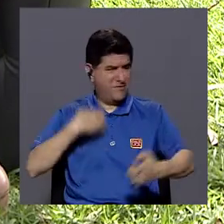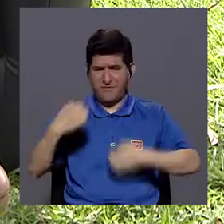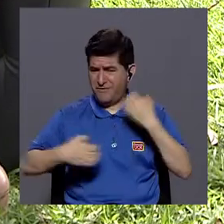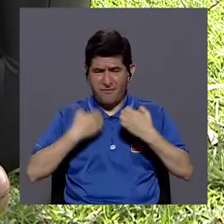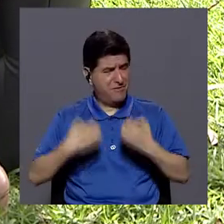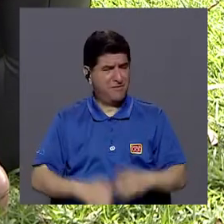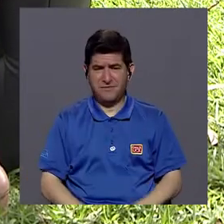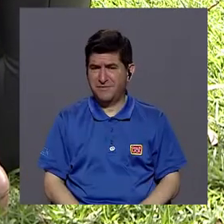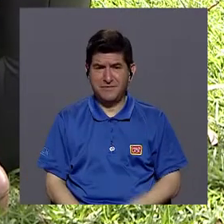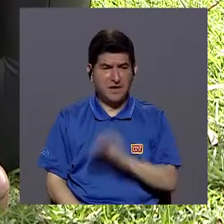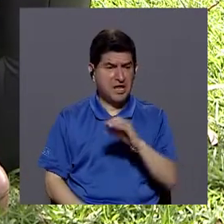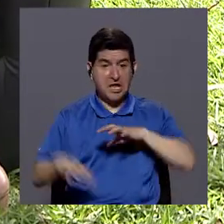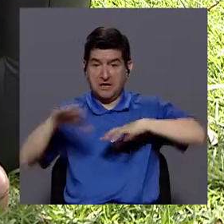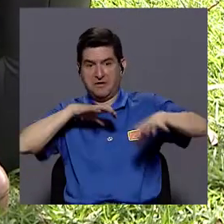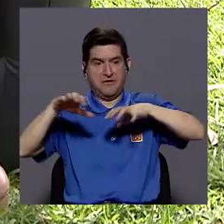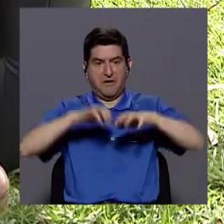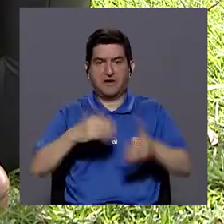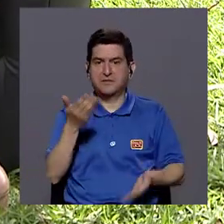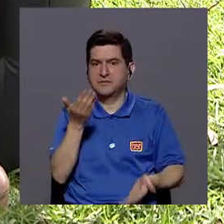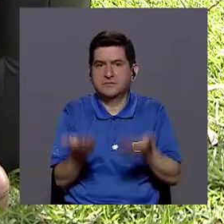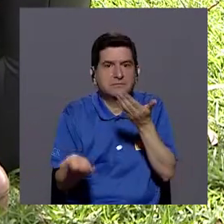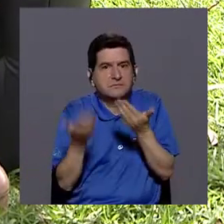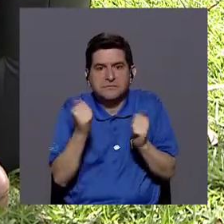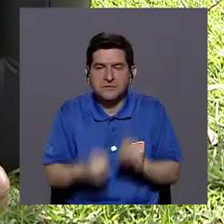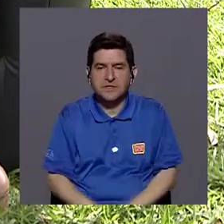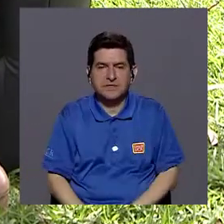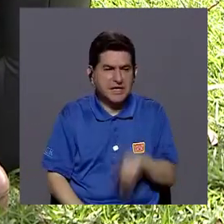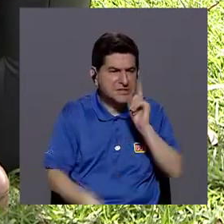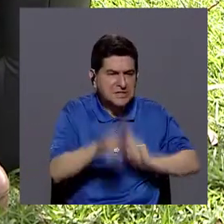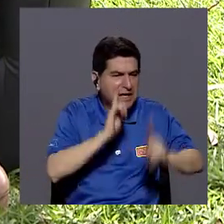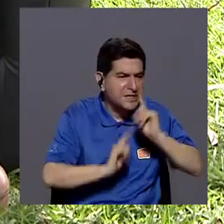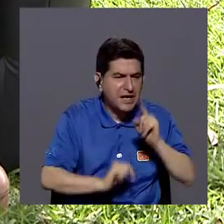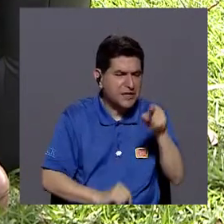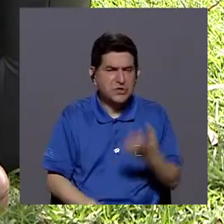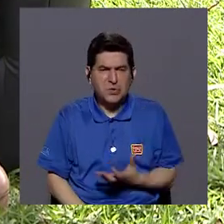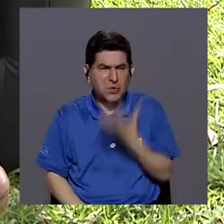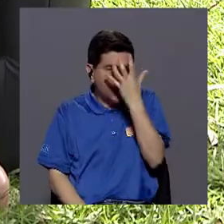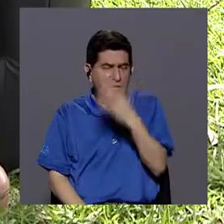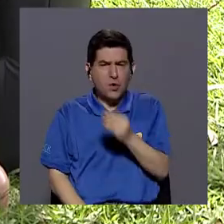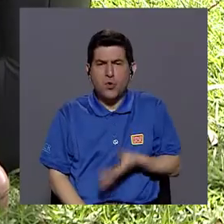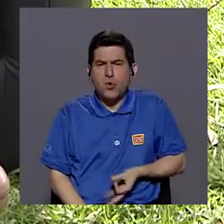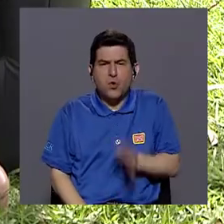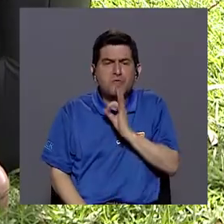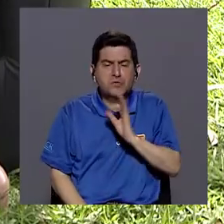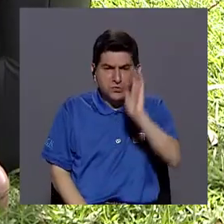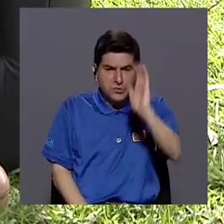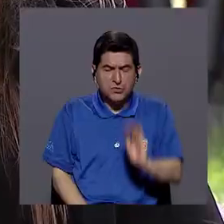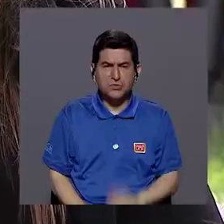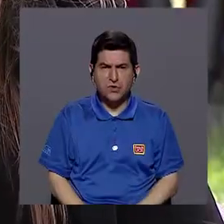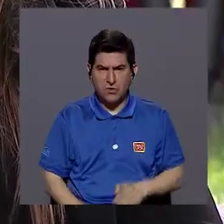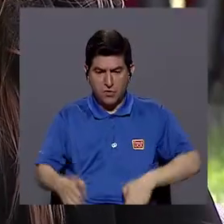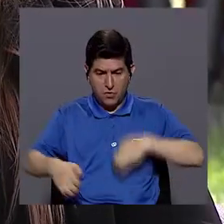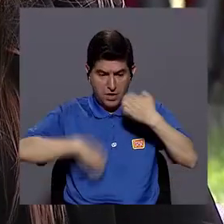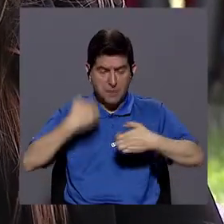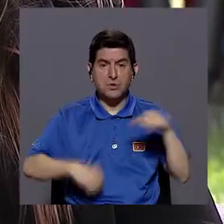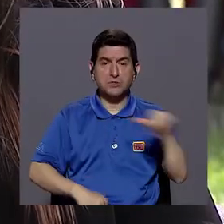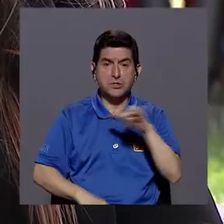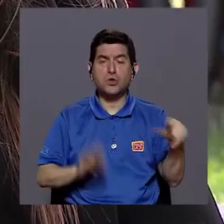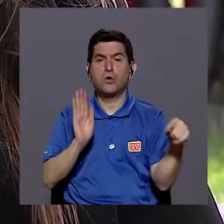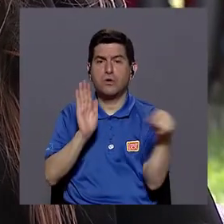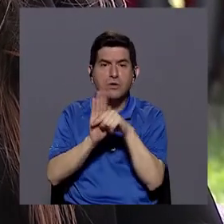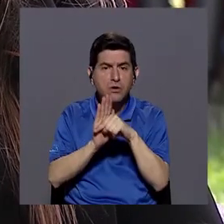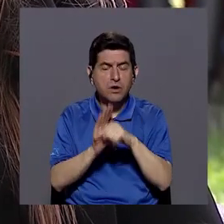emociones y reacciona ante el llanto, ante el enojo, ante la frustración del niño o la niña con emociones también